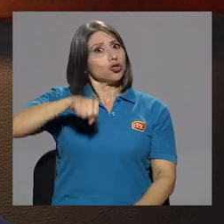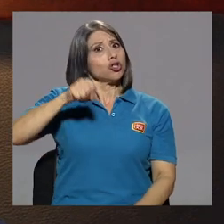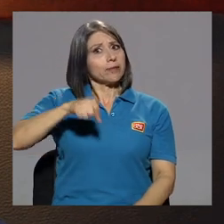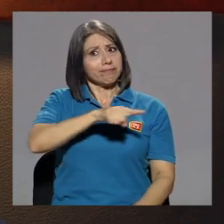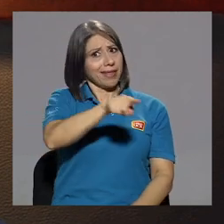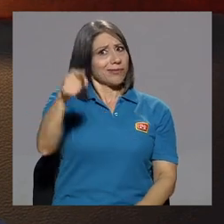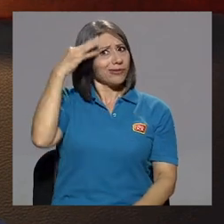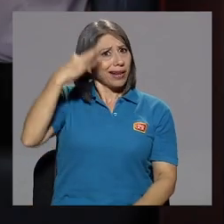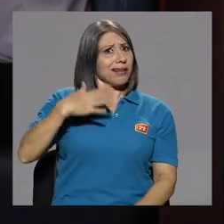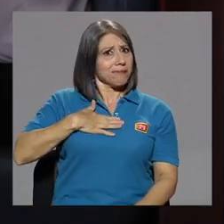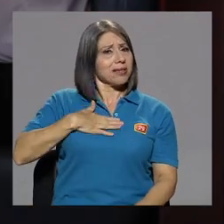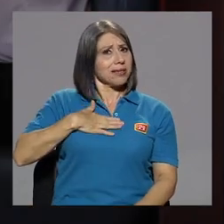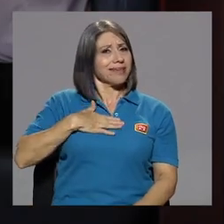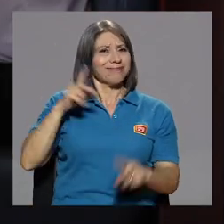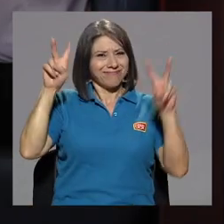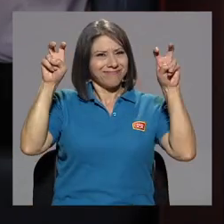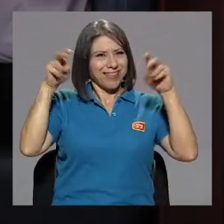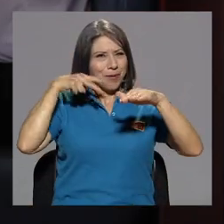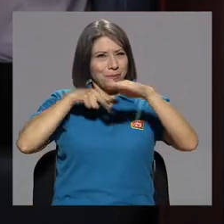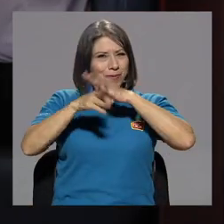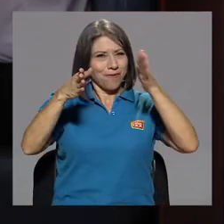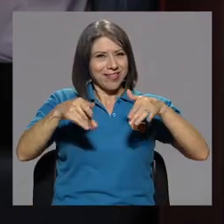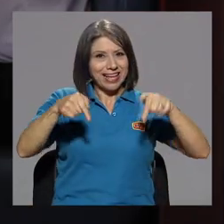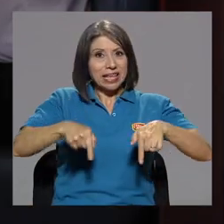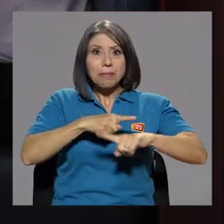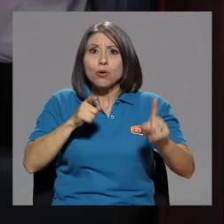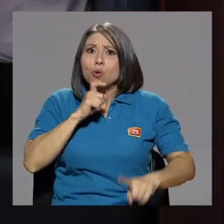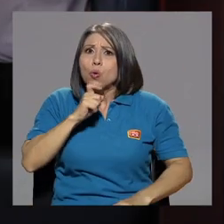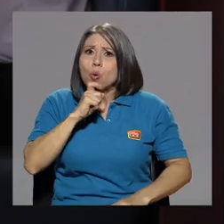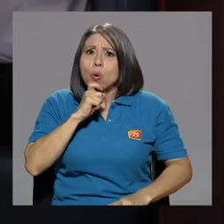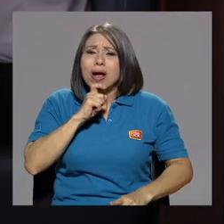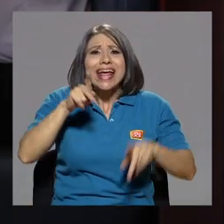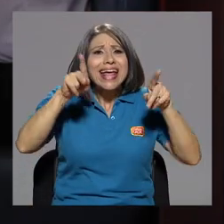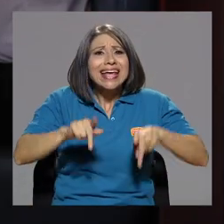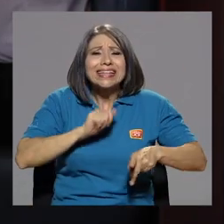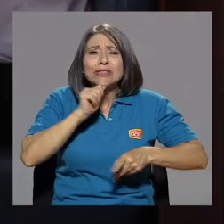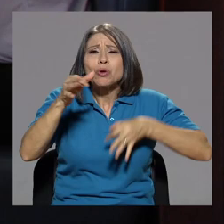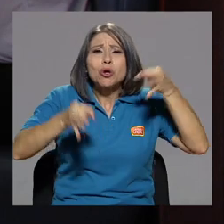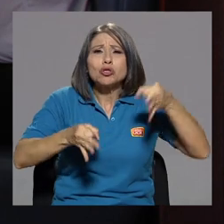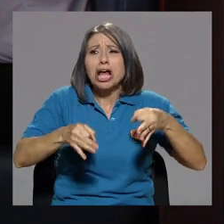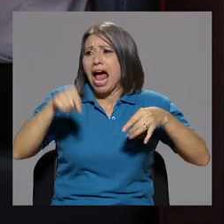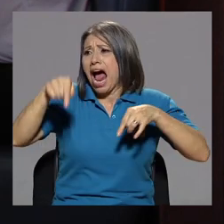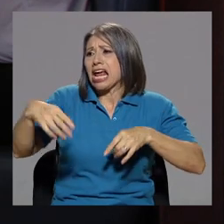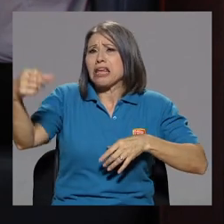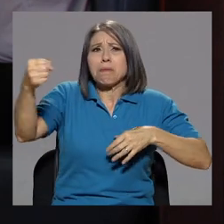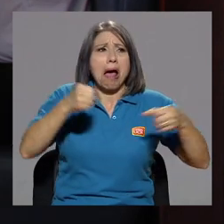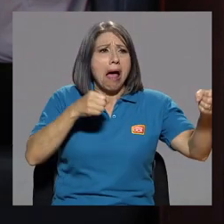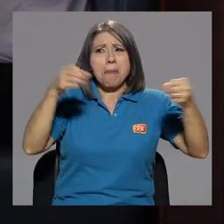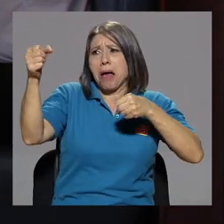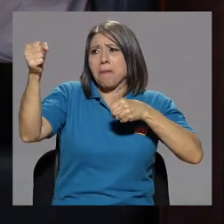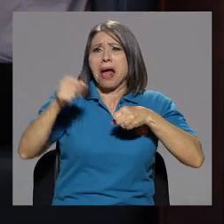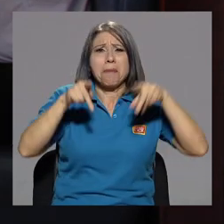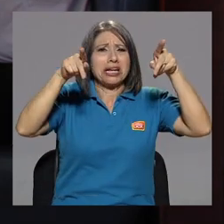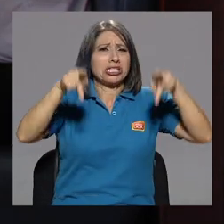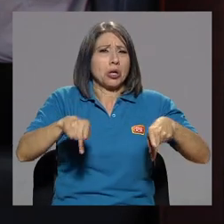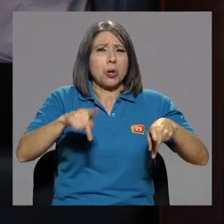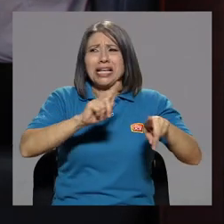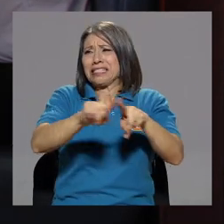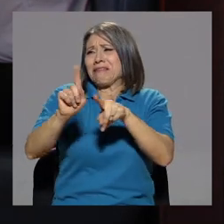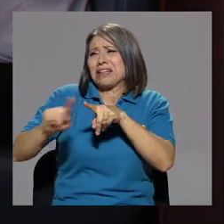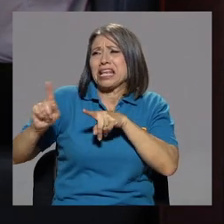me ha costado mucho. Porque la gente es muy injusta. Aquí vienen fulano, sultano, cantando, tal vez